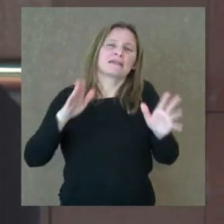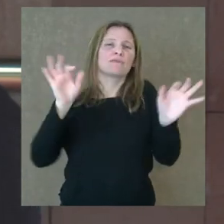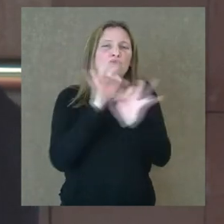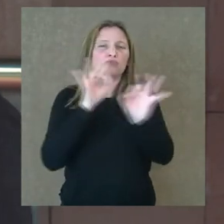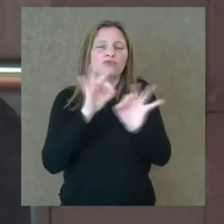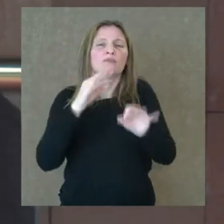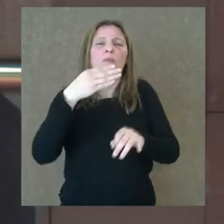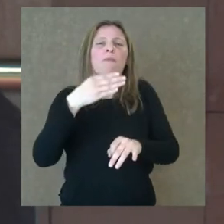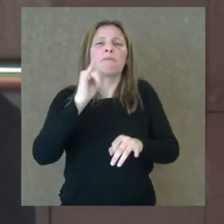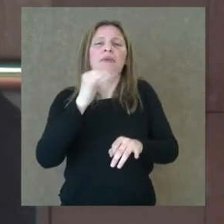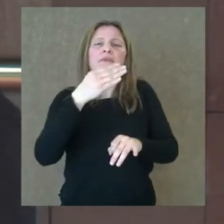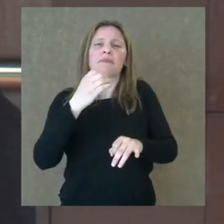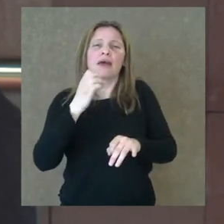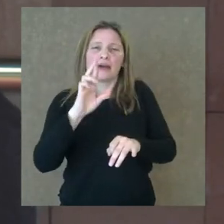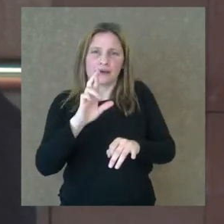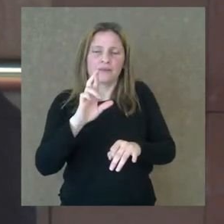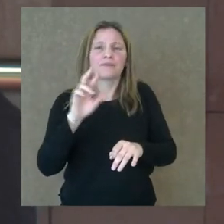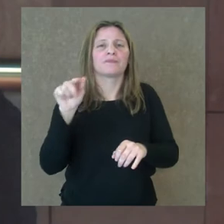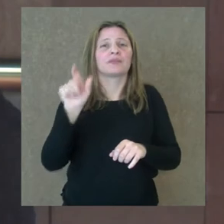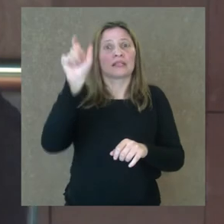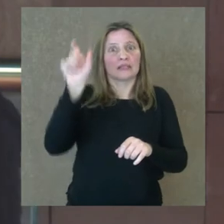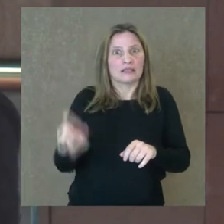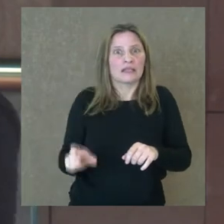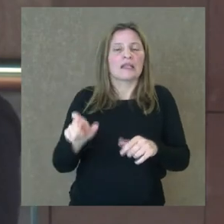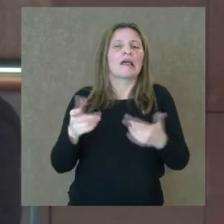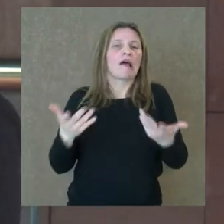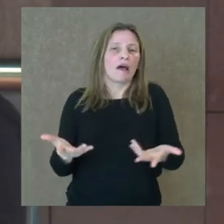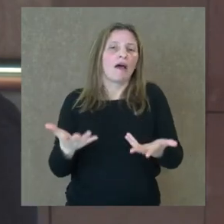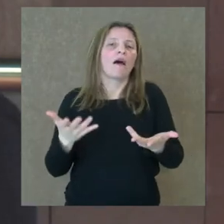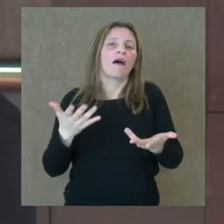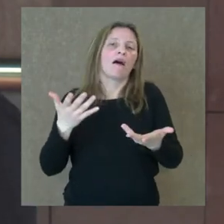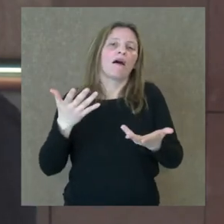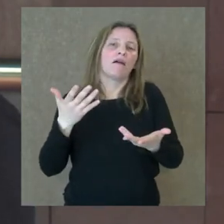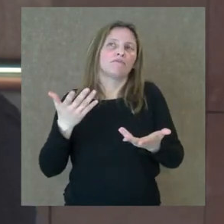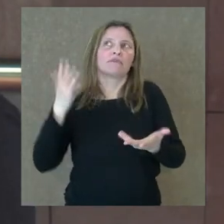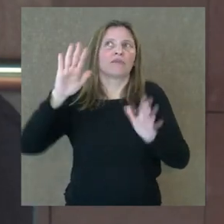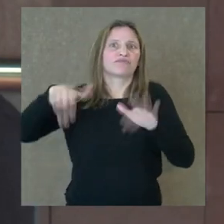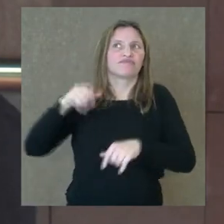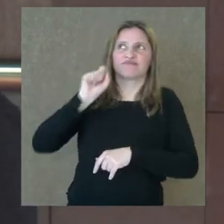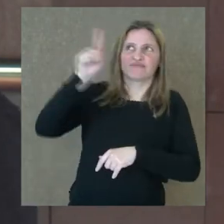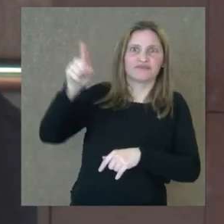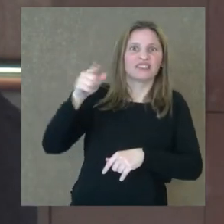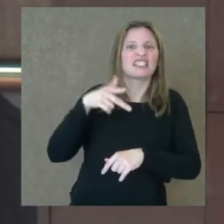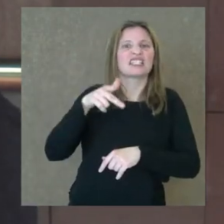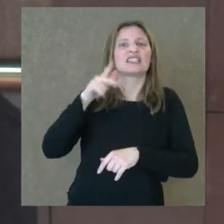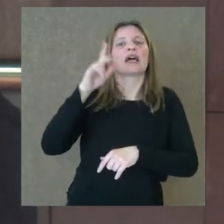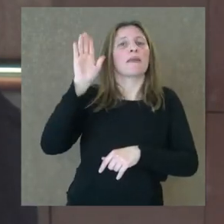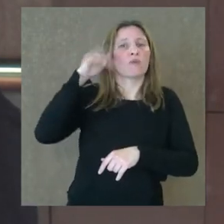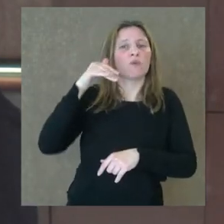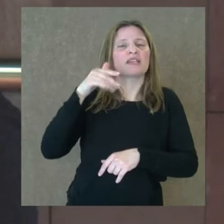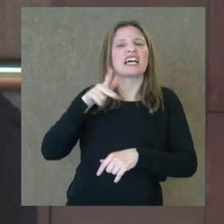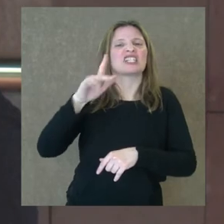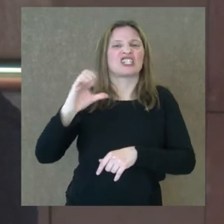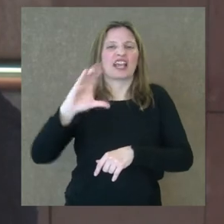es un compositor de lo que es actualmente la República Checa que